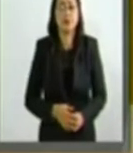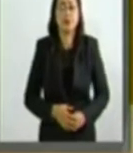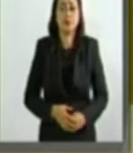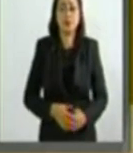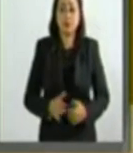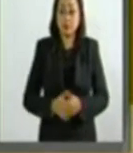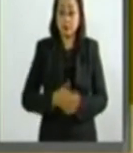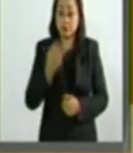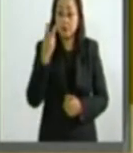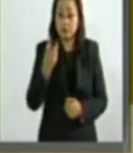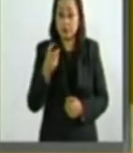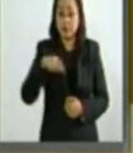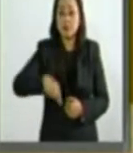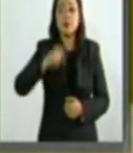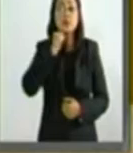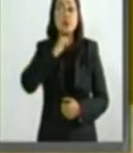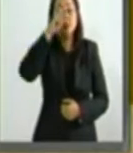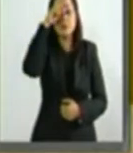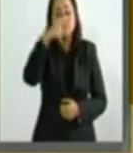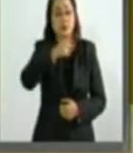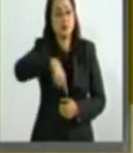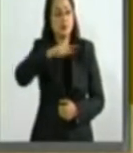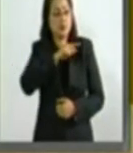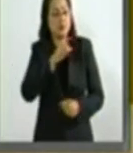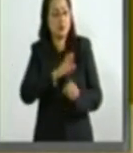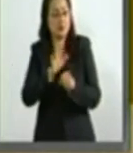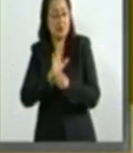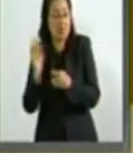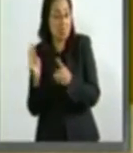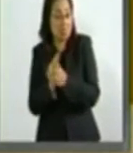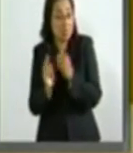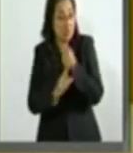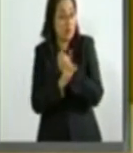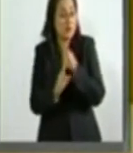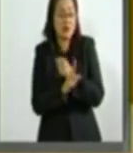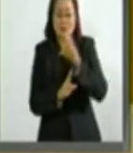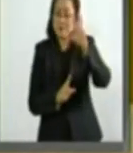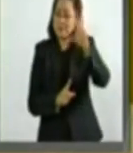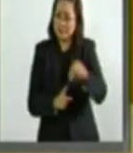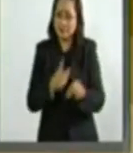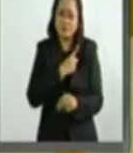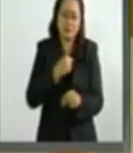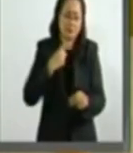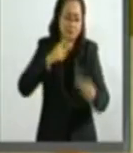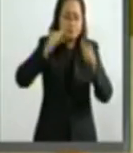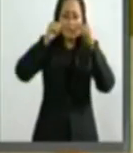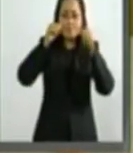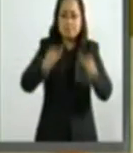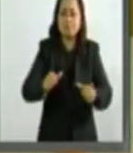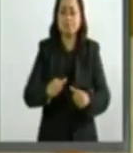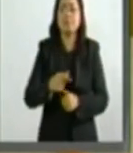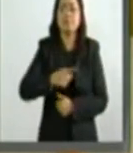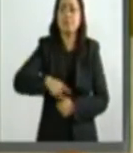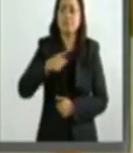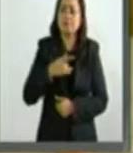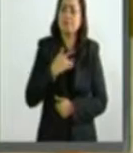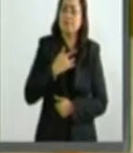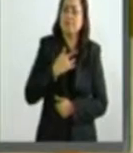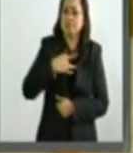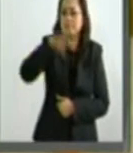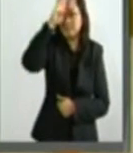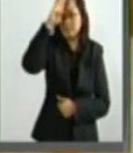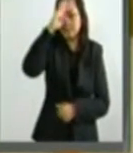Por eso, en este Senado, no podemos ser omisos ante esta situación. Consideramos que la